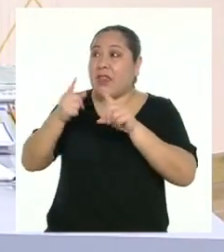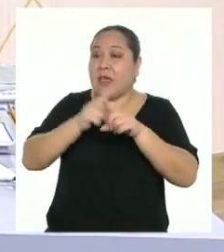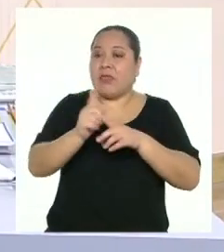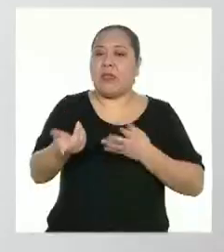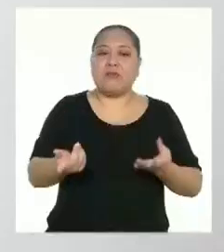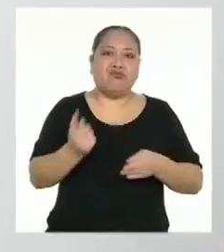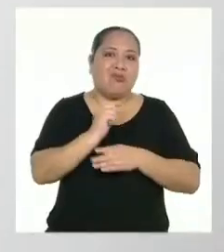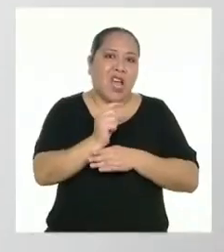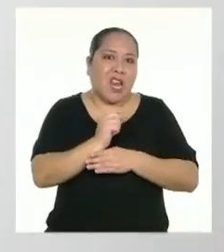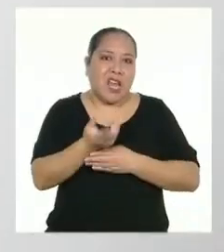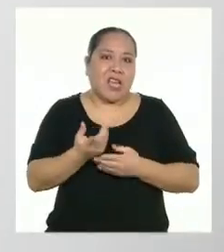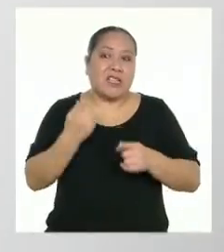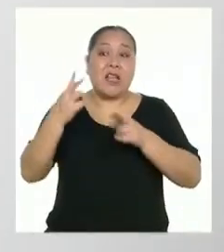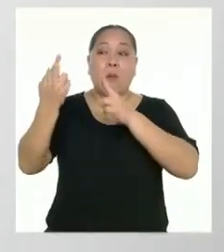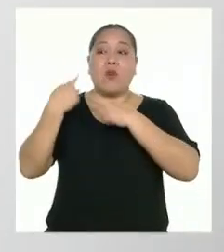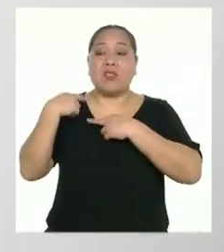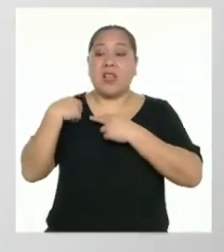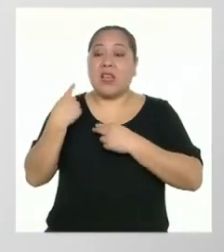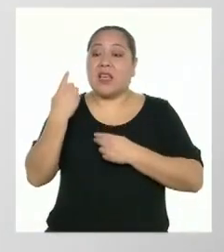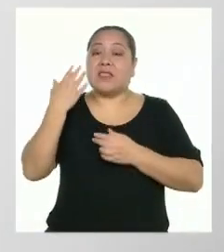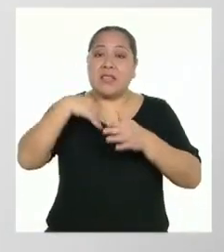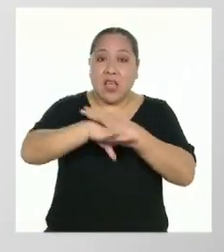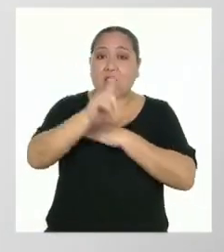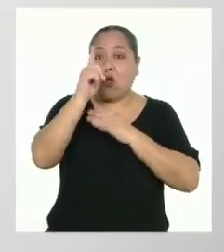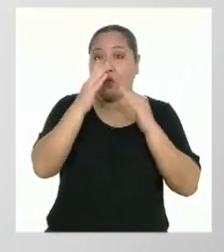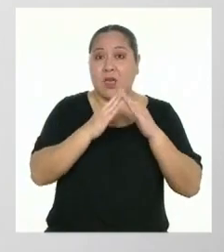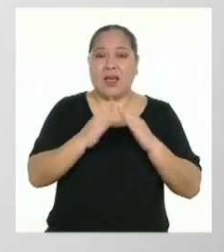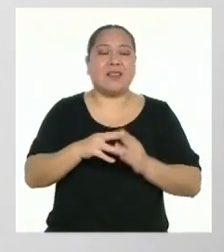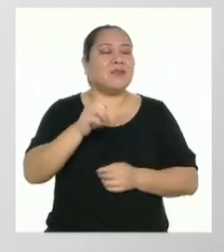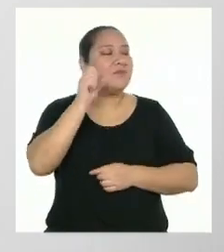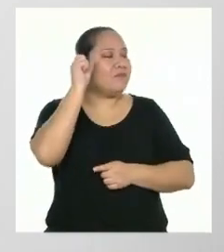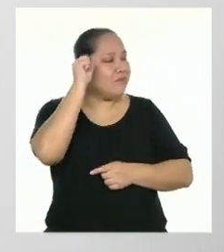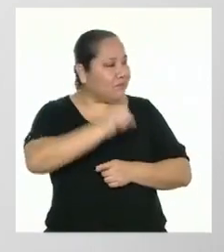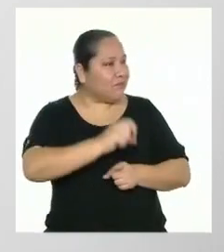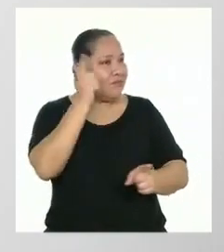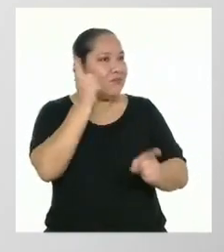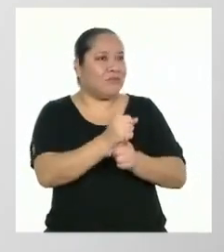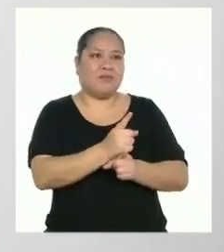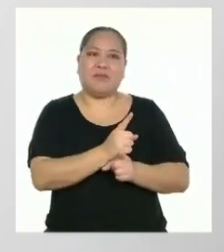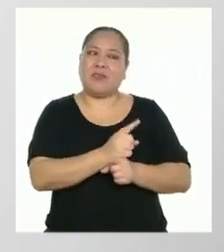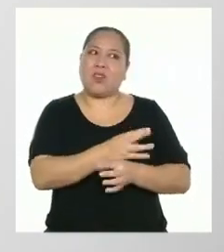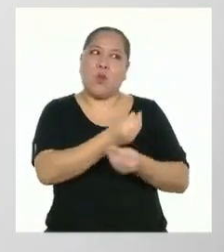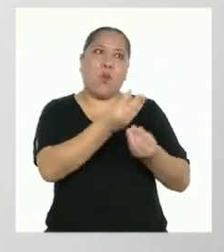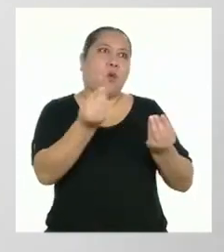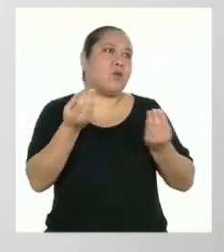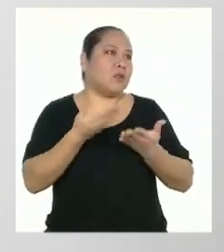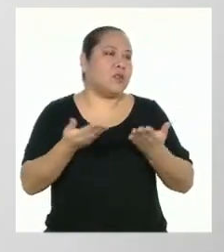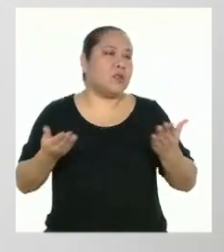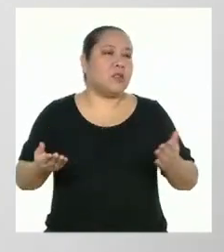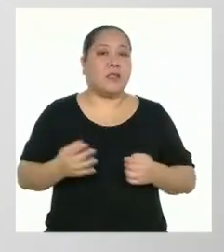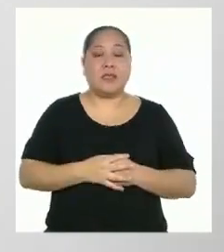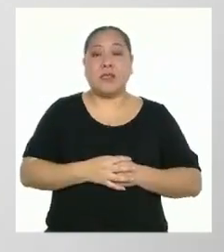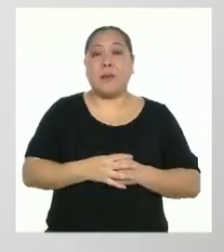diario en un hogar. Así es, Rodrigo. Son un montón de cosas. Sin embargo, si